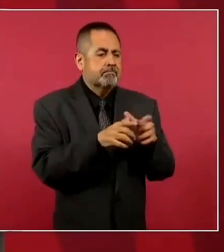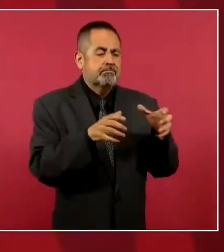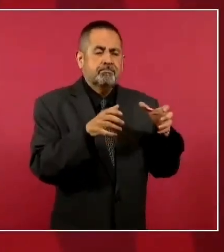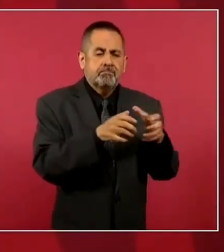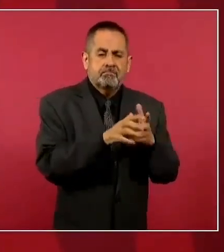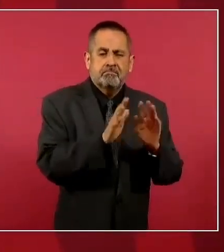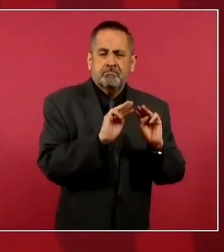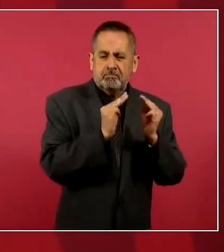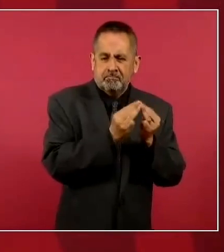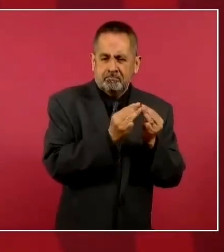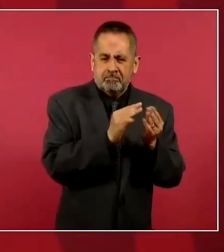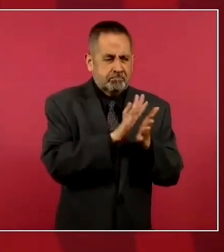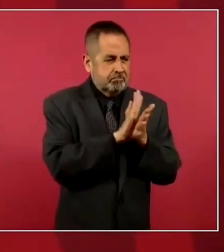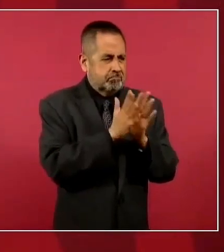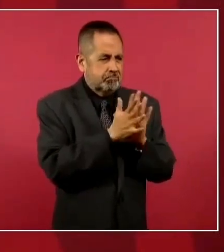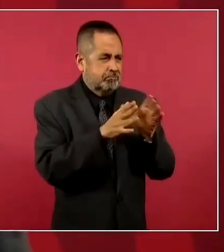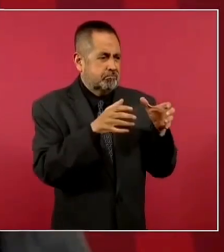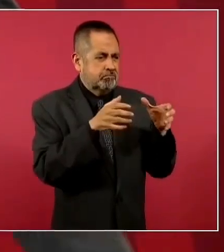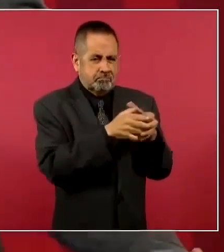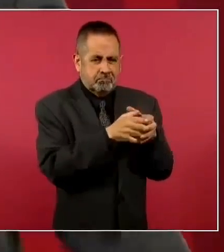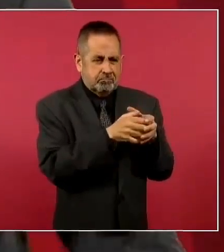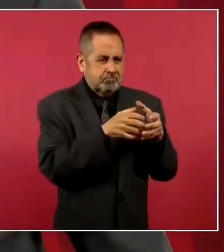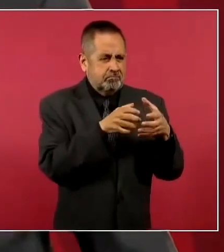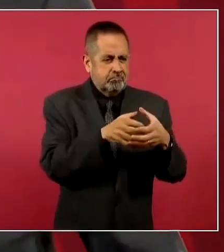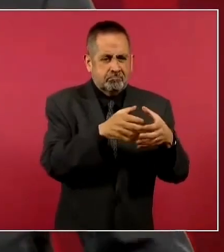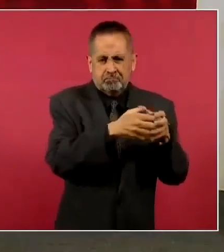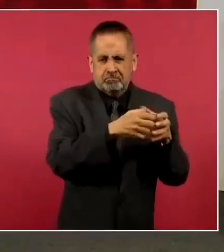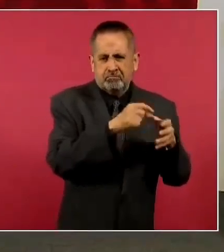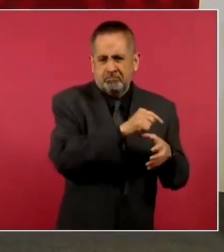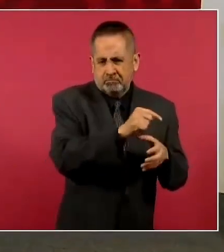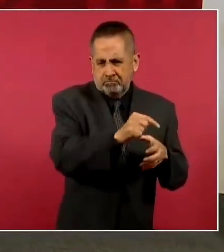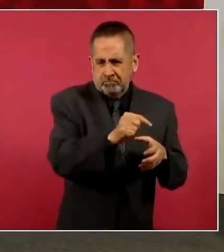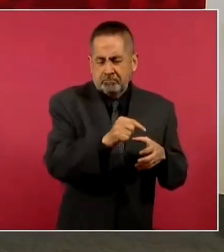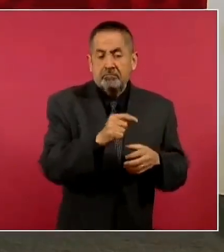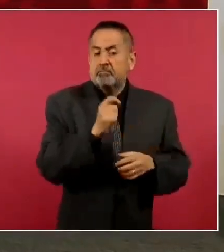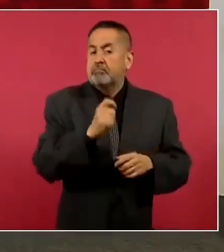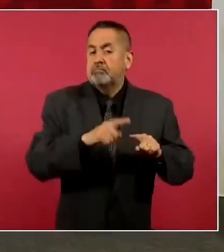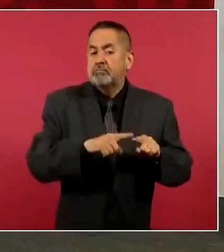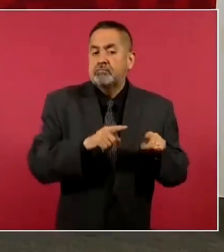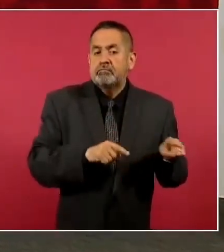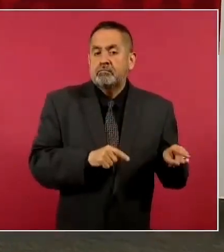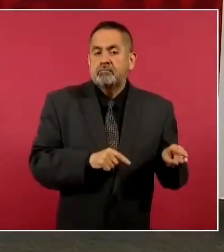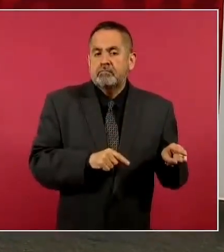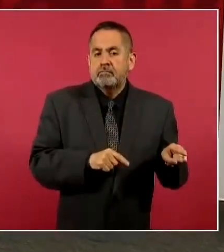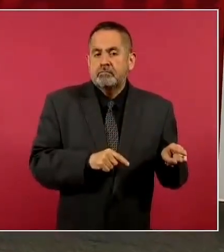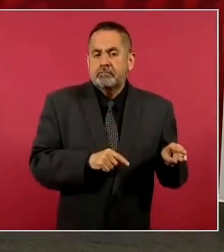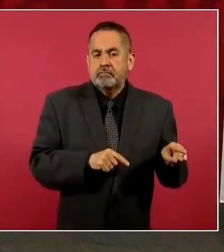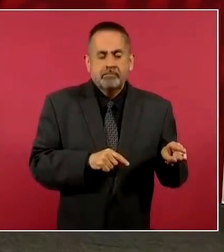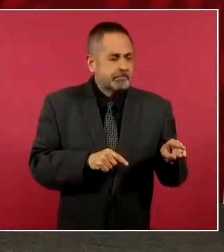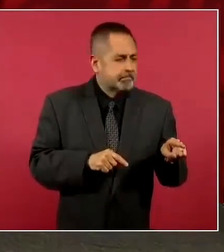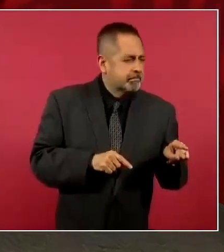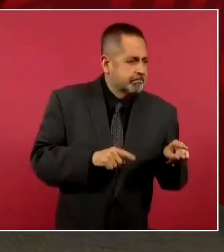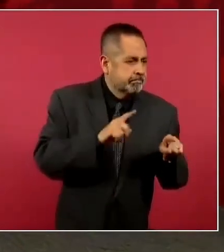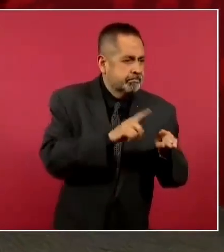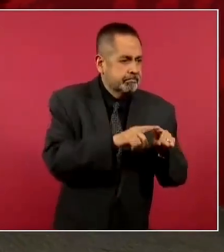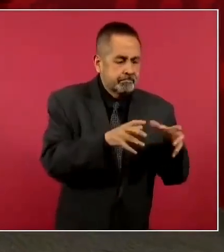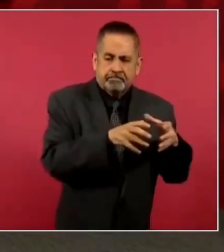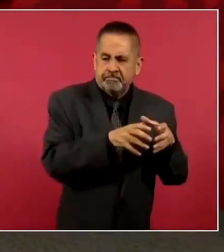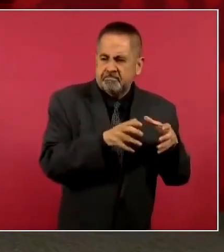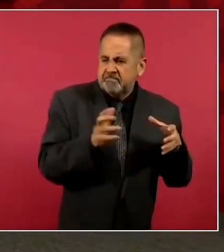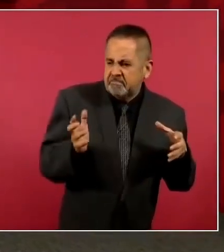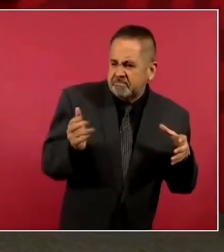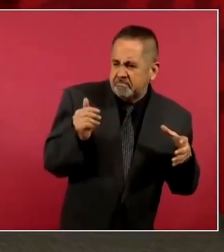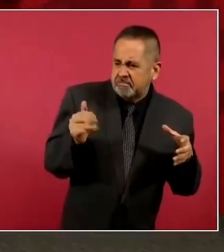delincuentes se apoyaban mucho en las bases sociales, en